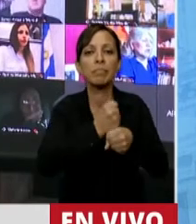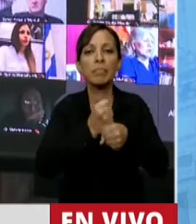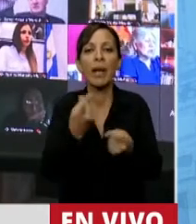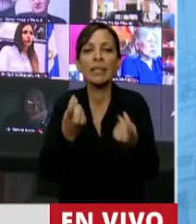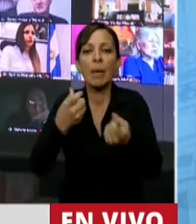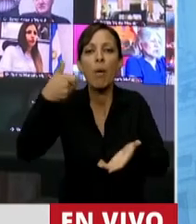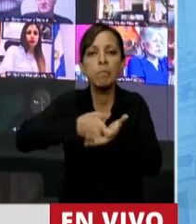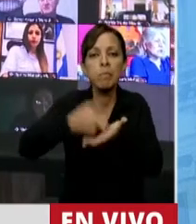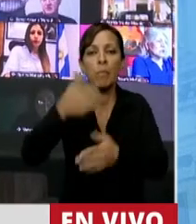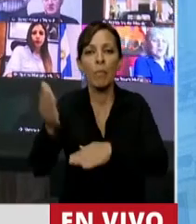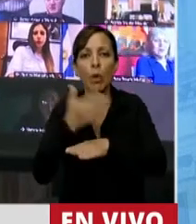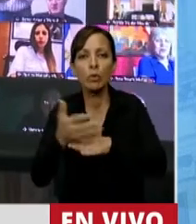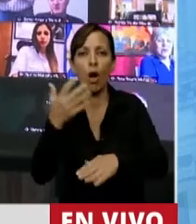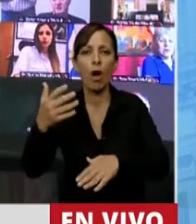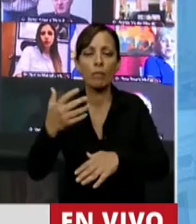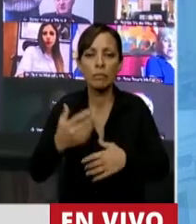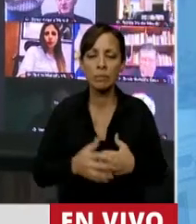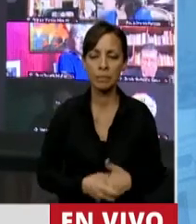inversión, hace falta productividad.